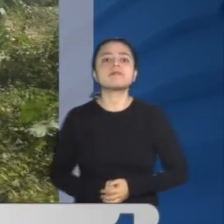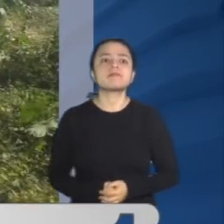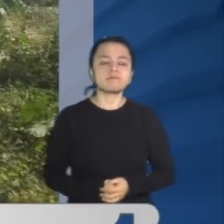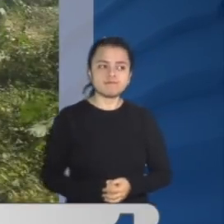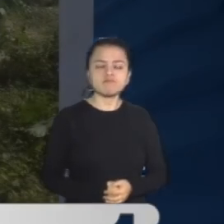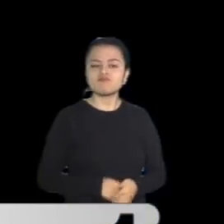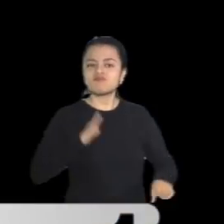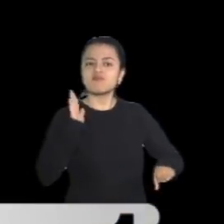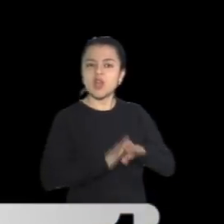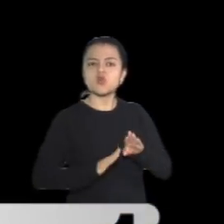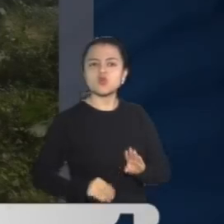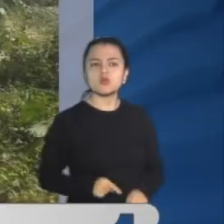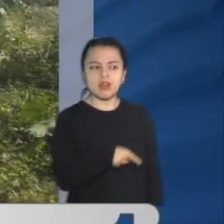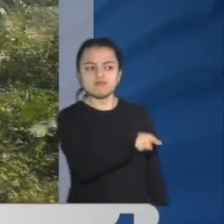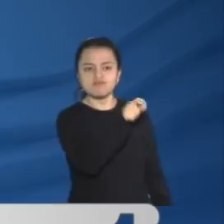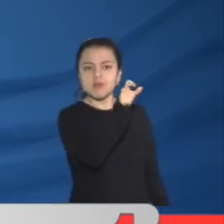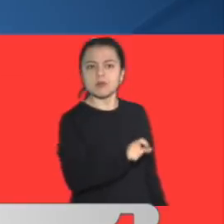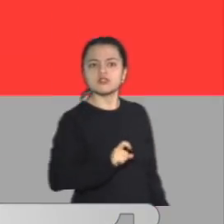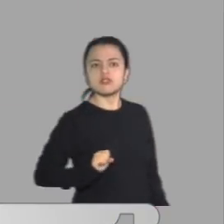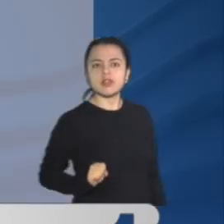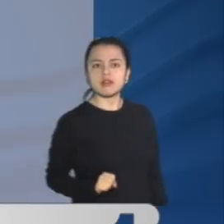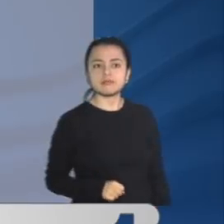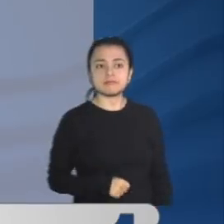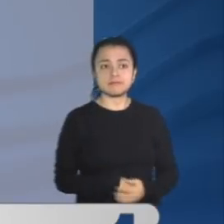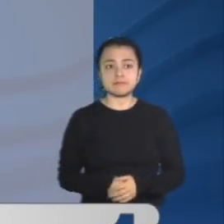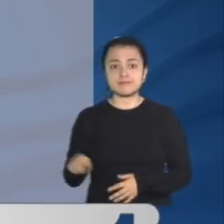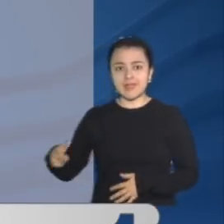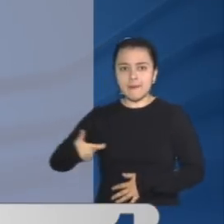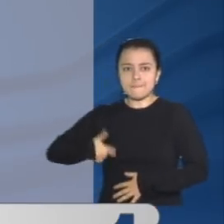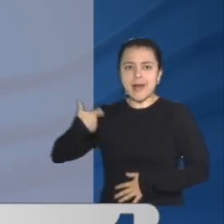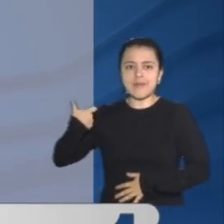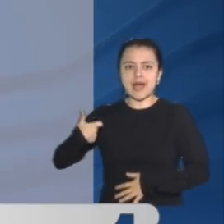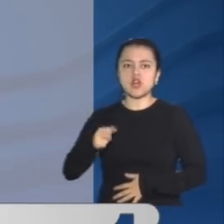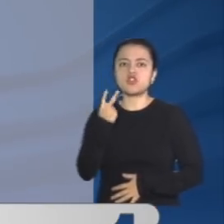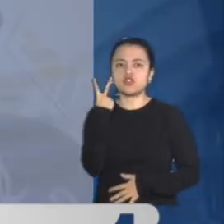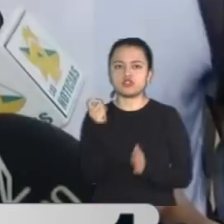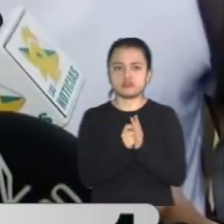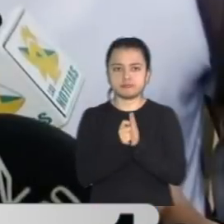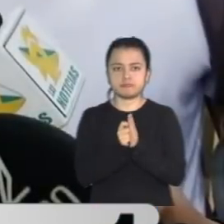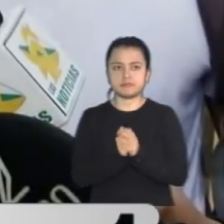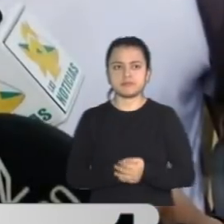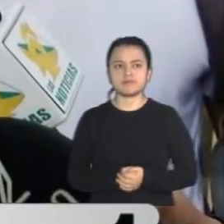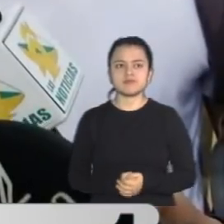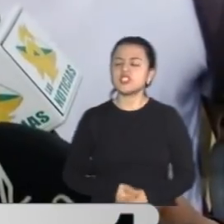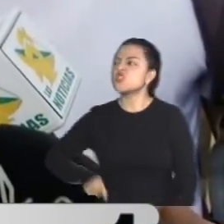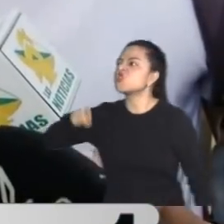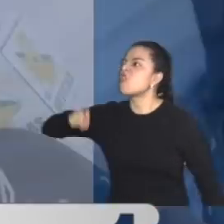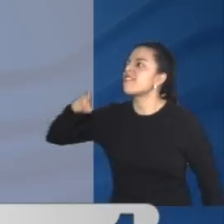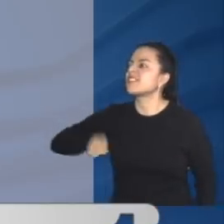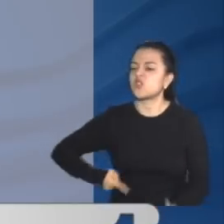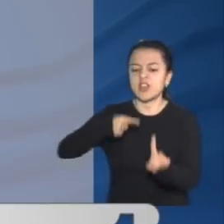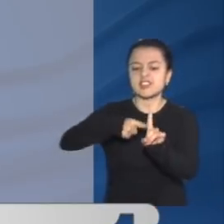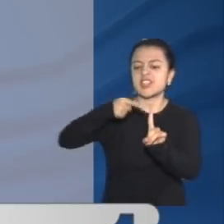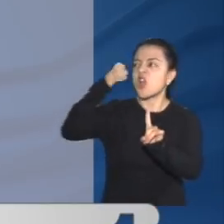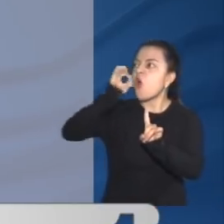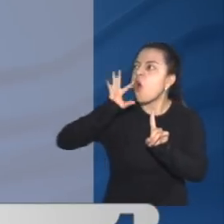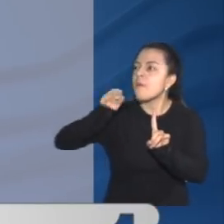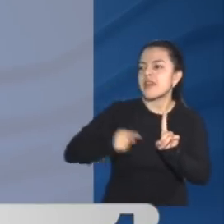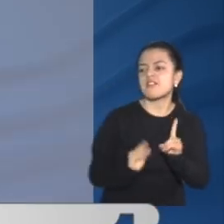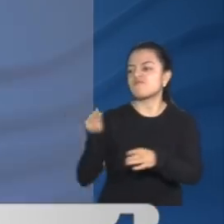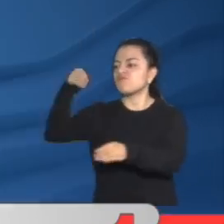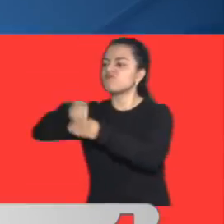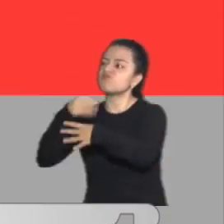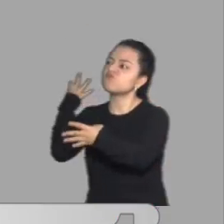claramente. Dos disparos tenía en su cuerpo la joven universitaria. Necesito que ese hombre pague cárcel porque eso